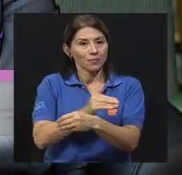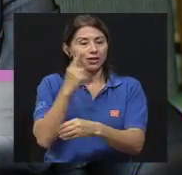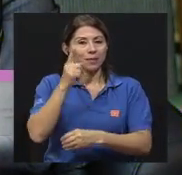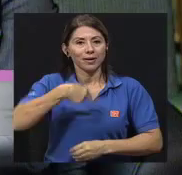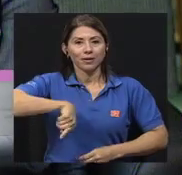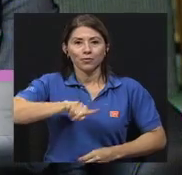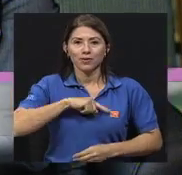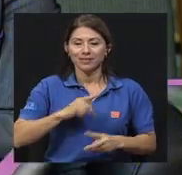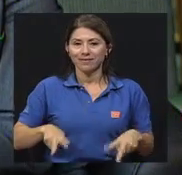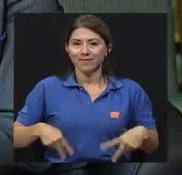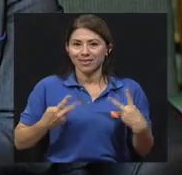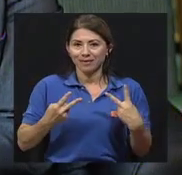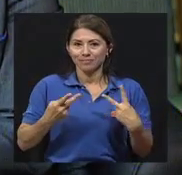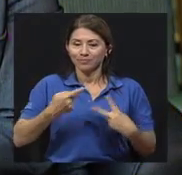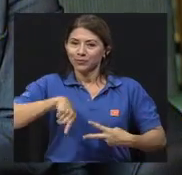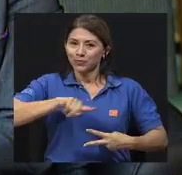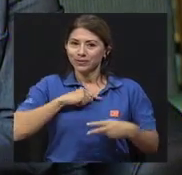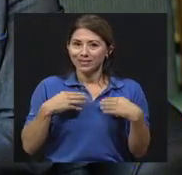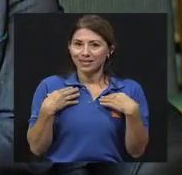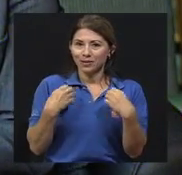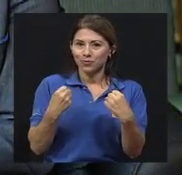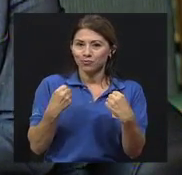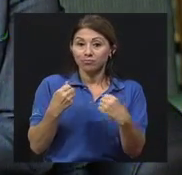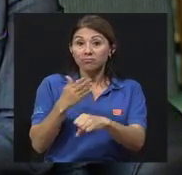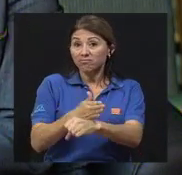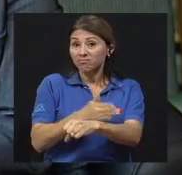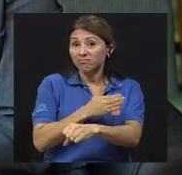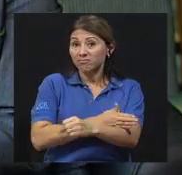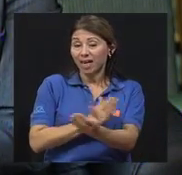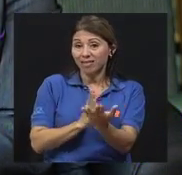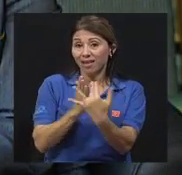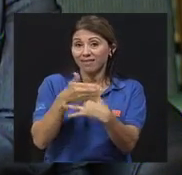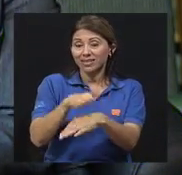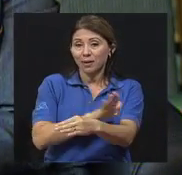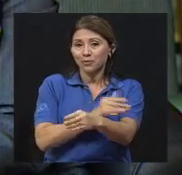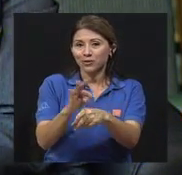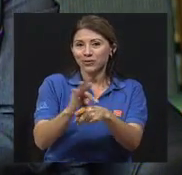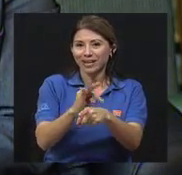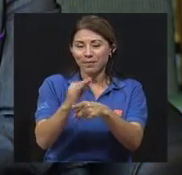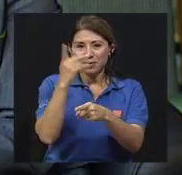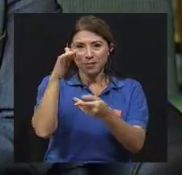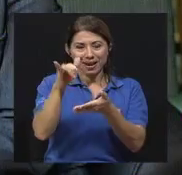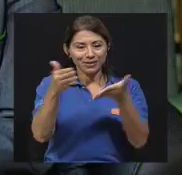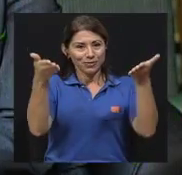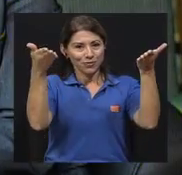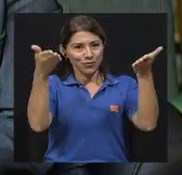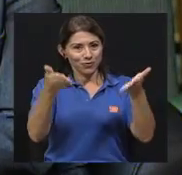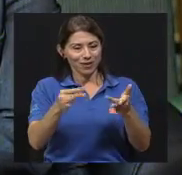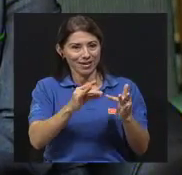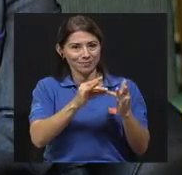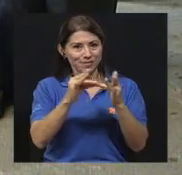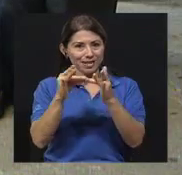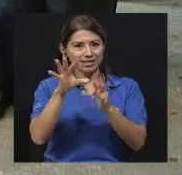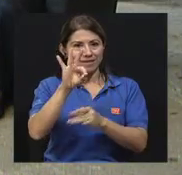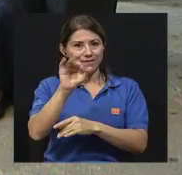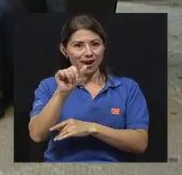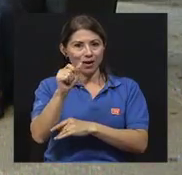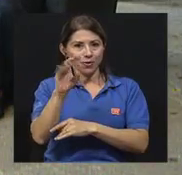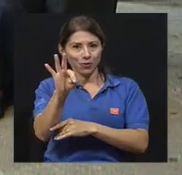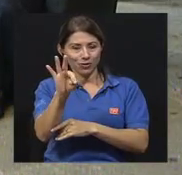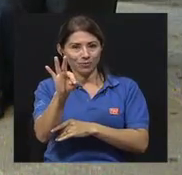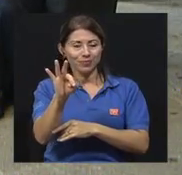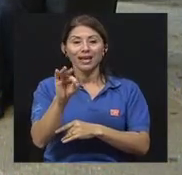vida, nuestra salud, cómo podemos mejorar nuestra salud a través de la musicoterapia. Y para ello contamos con la presencia del fagotista y